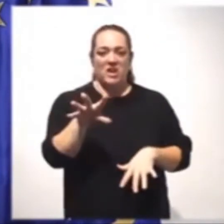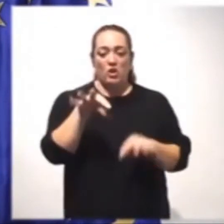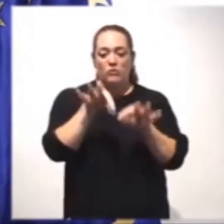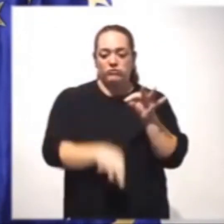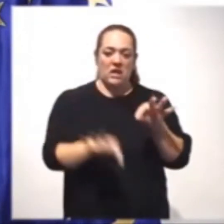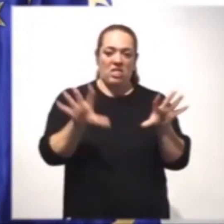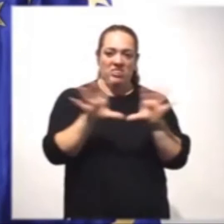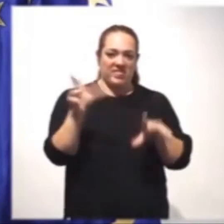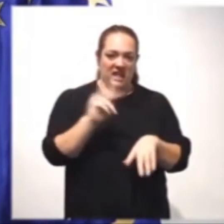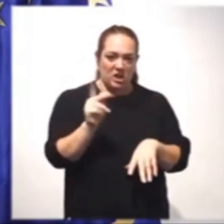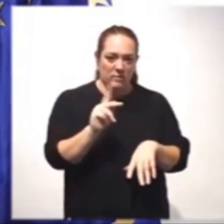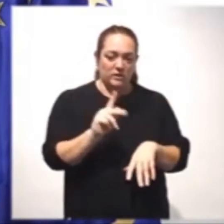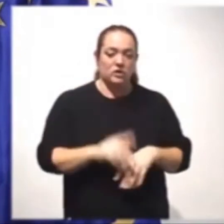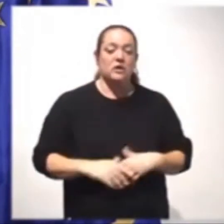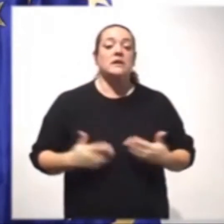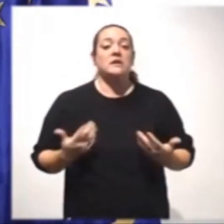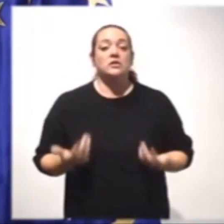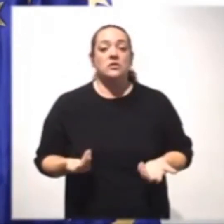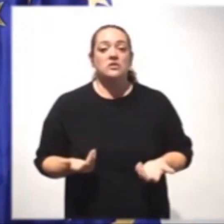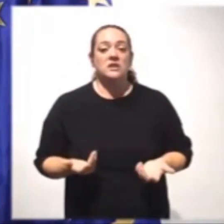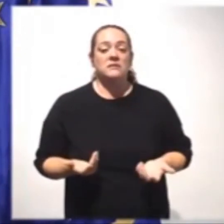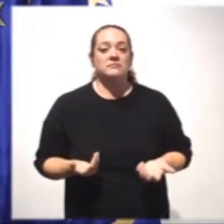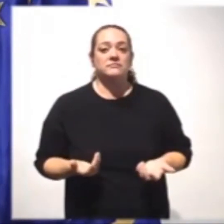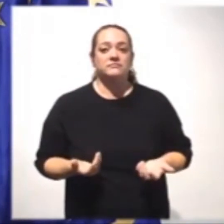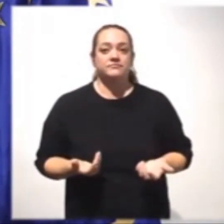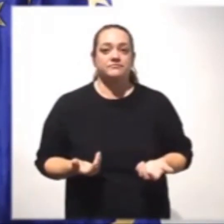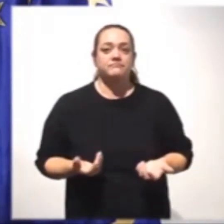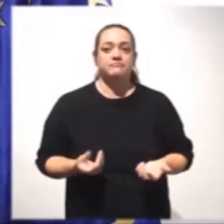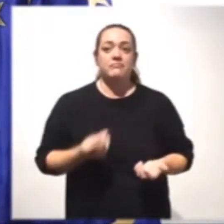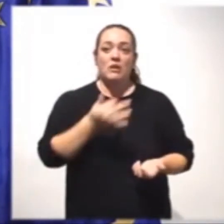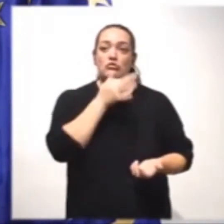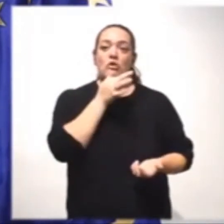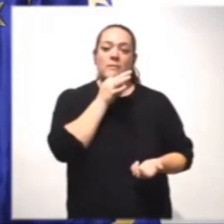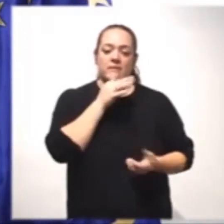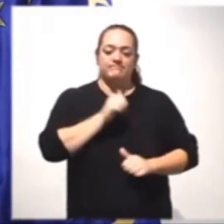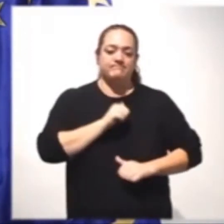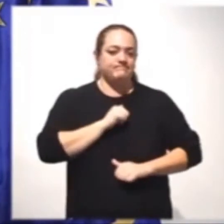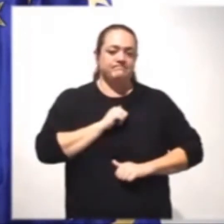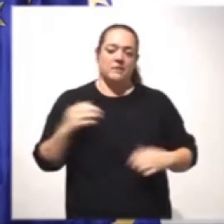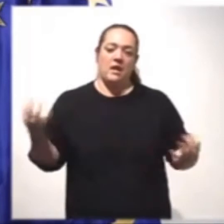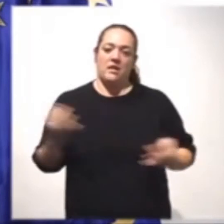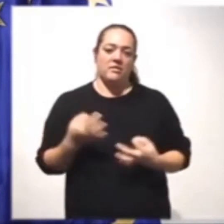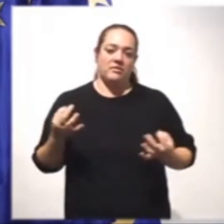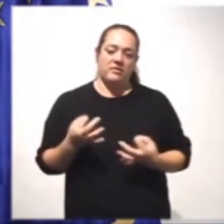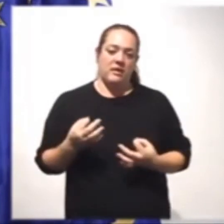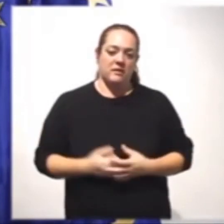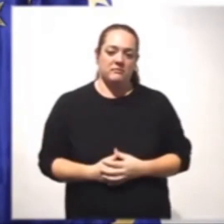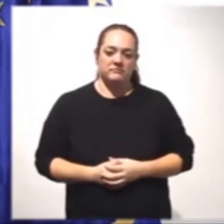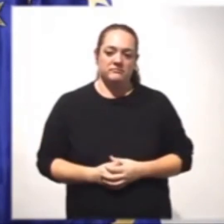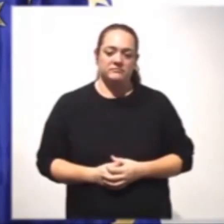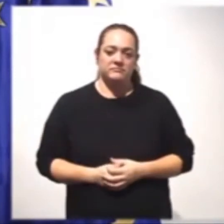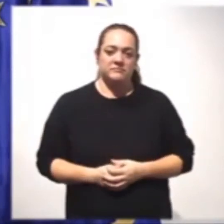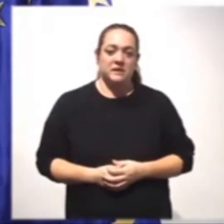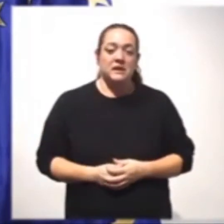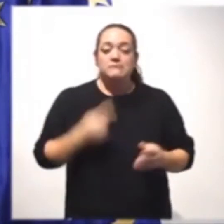kilómetros de profundidad. Entonces, todavía tenemos que seguir esperando. Digamos que la